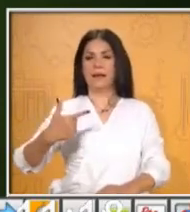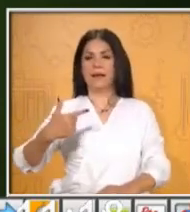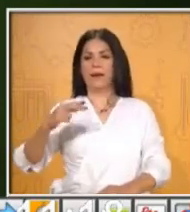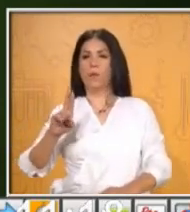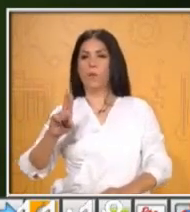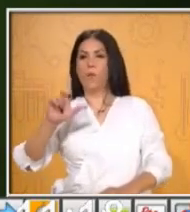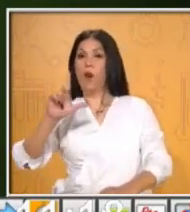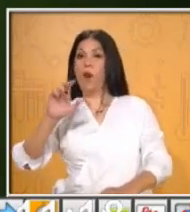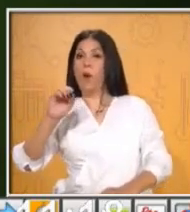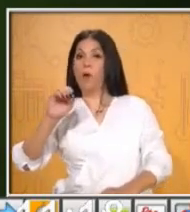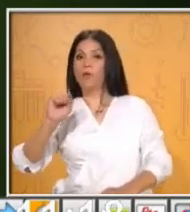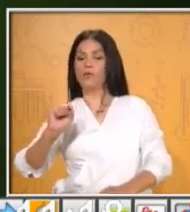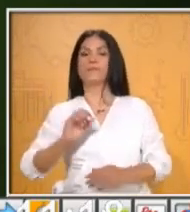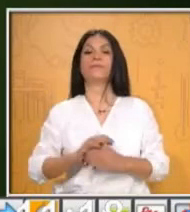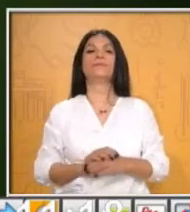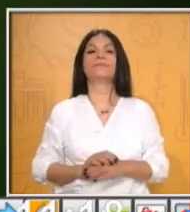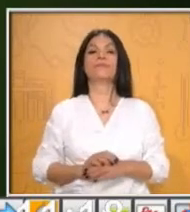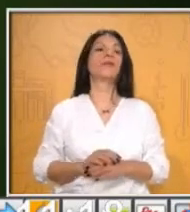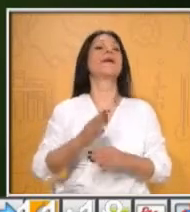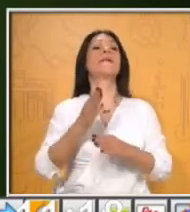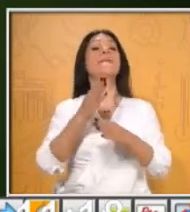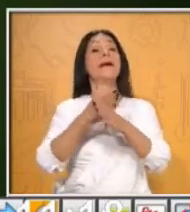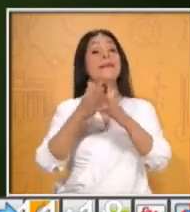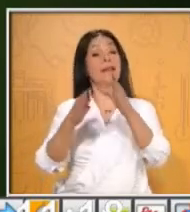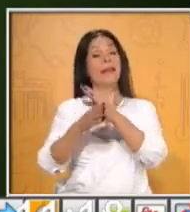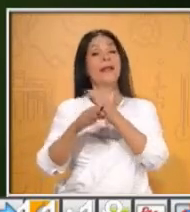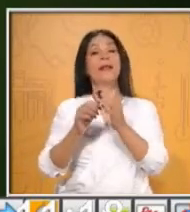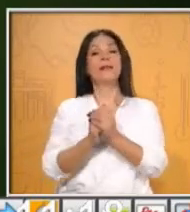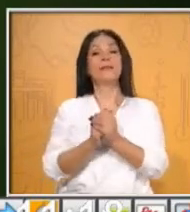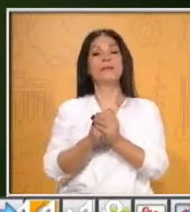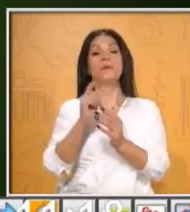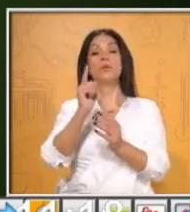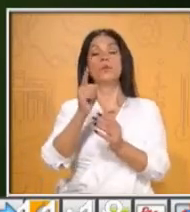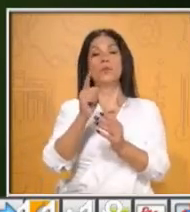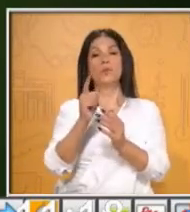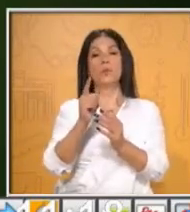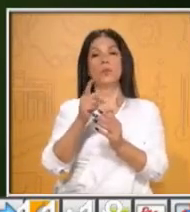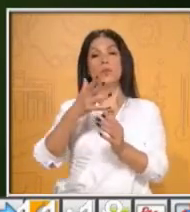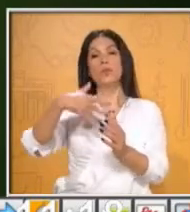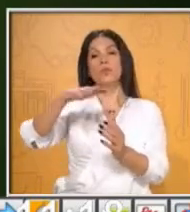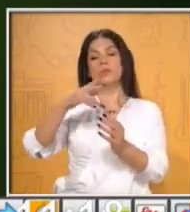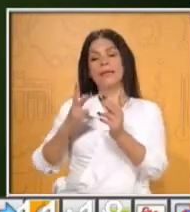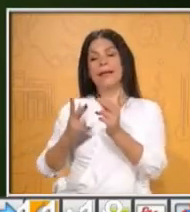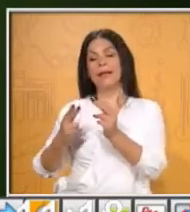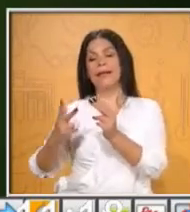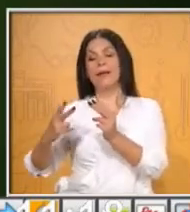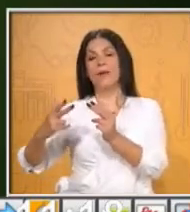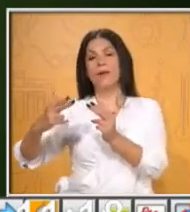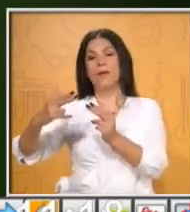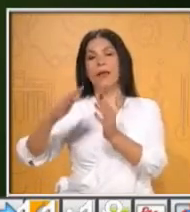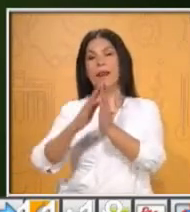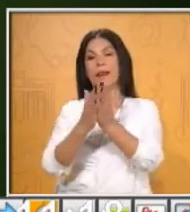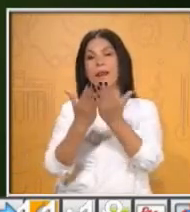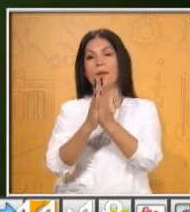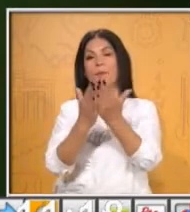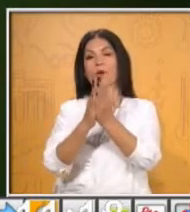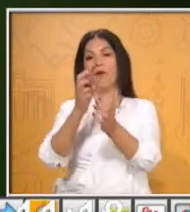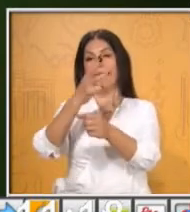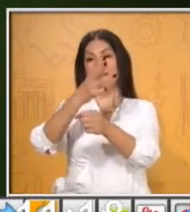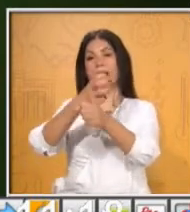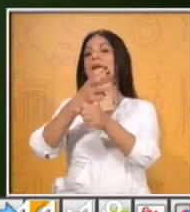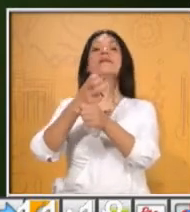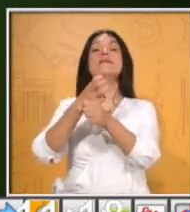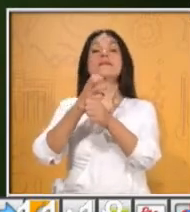Ahora sí, materiales. Te había solicitado que consiguieras el material recortable de tu libro de texto de tercero. Para nuestros